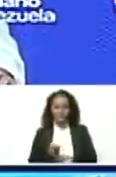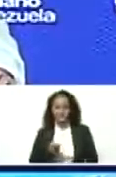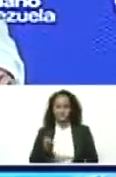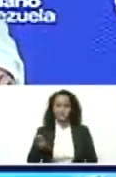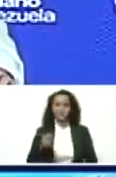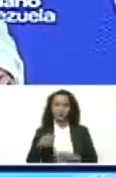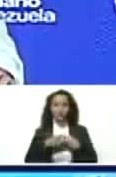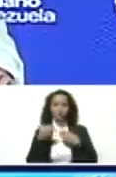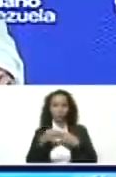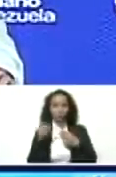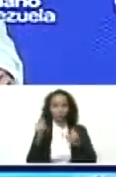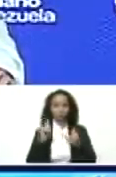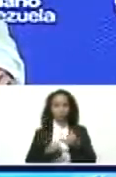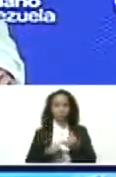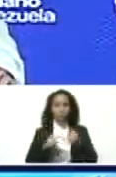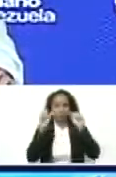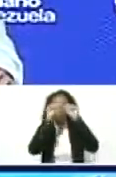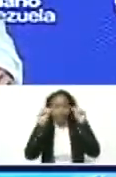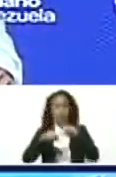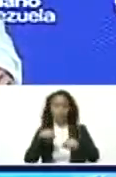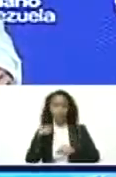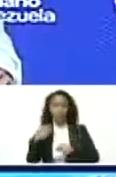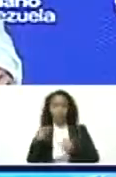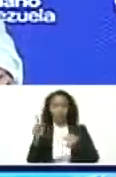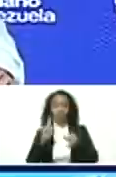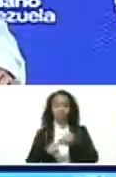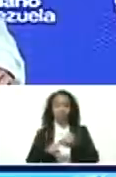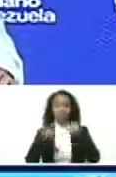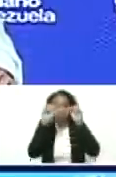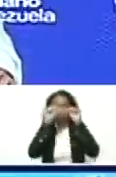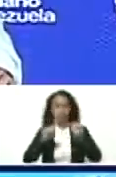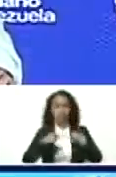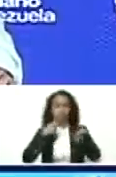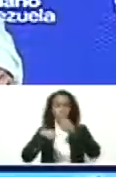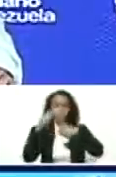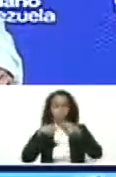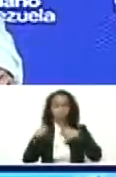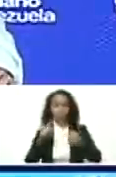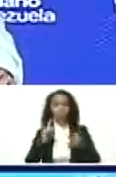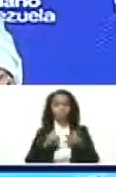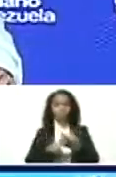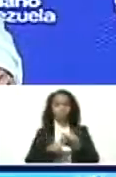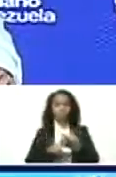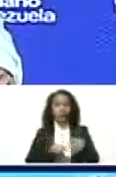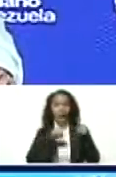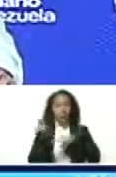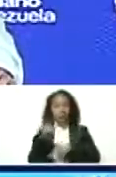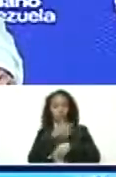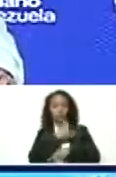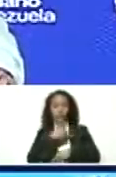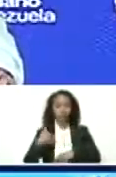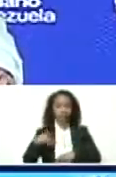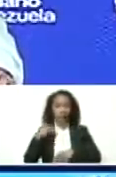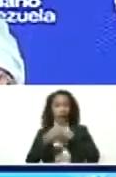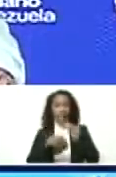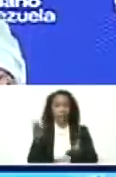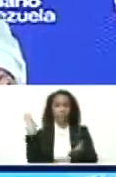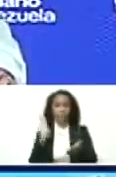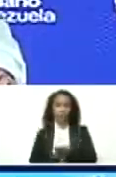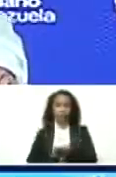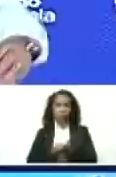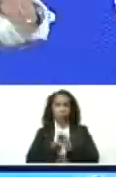dólar, del sistema financiero, del sistema comercial, así pretendan imponer un mundo